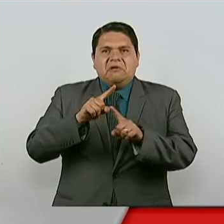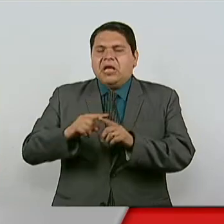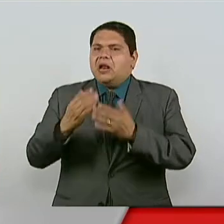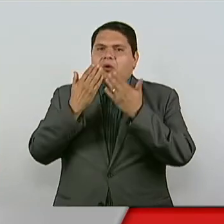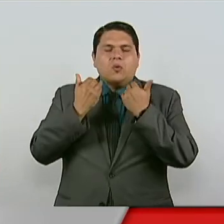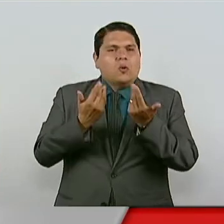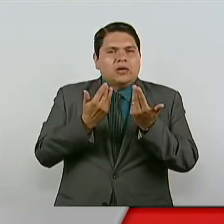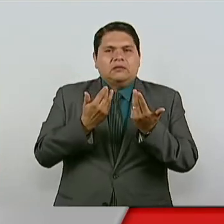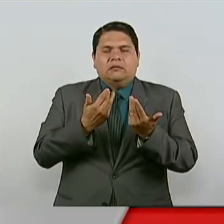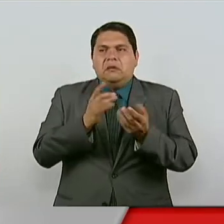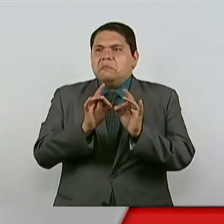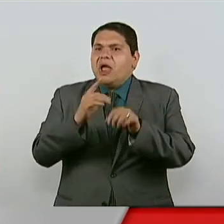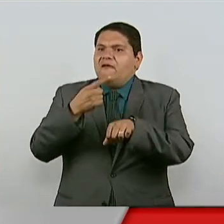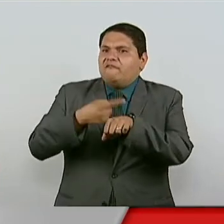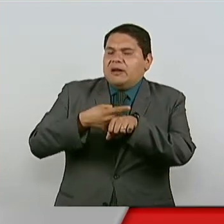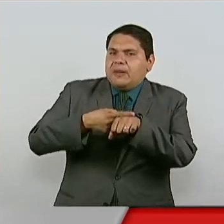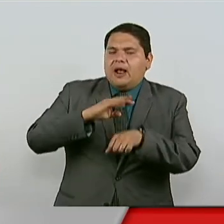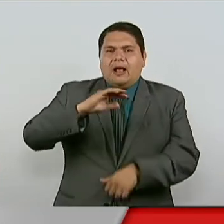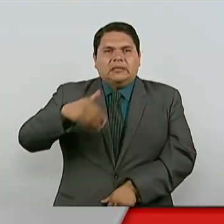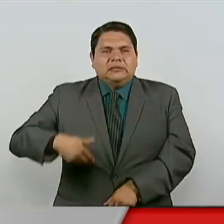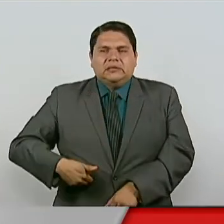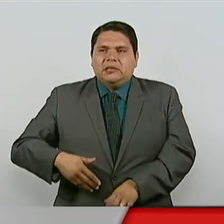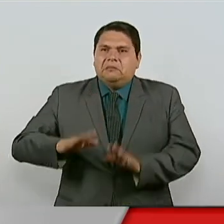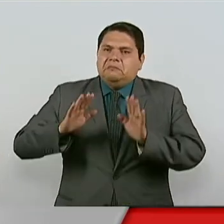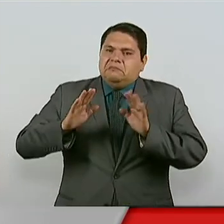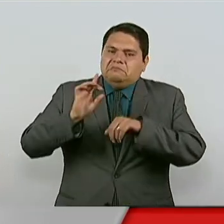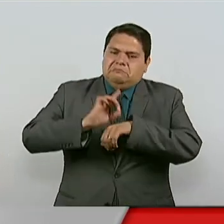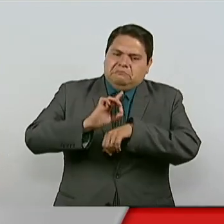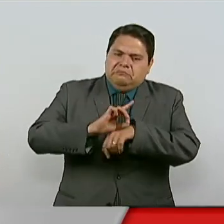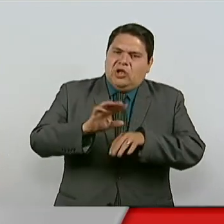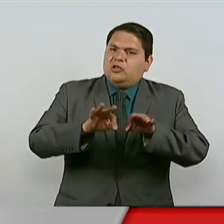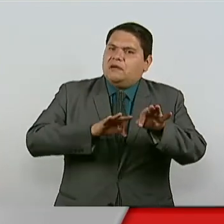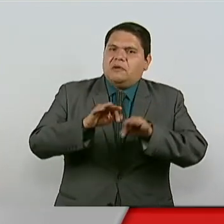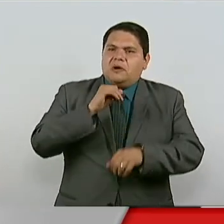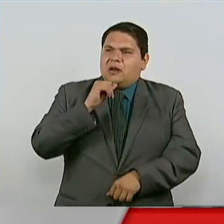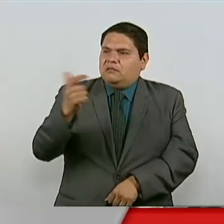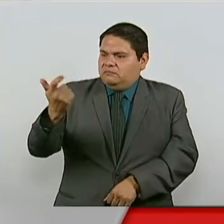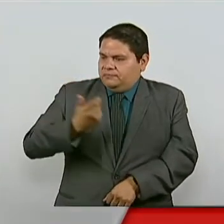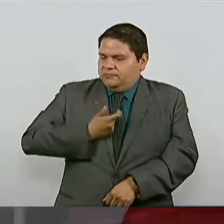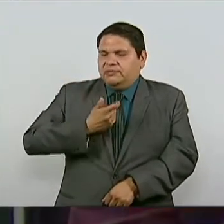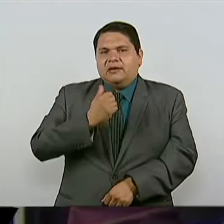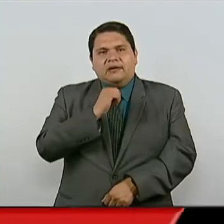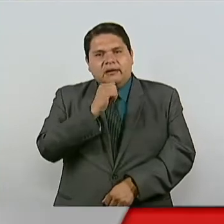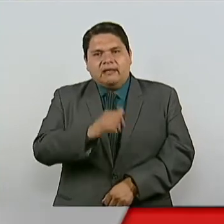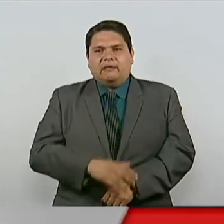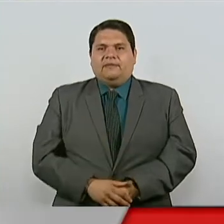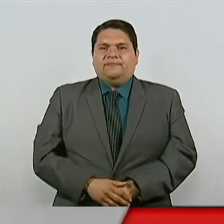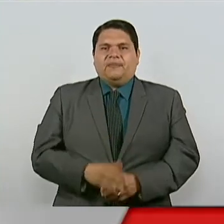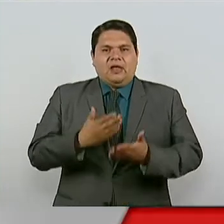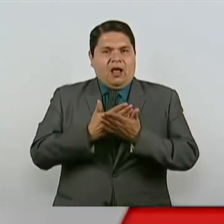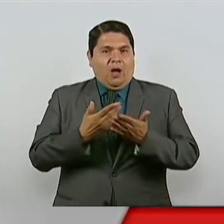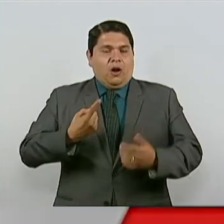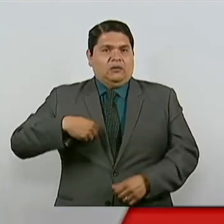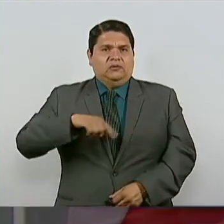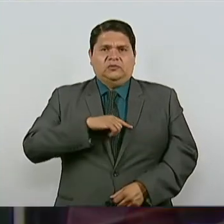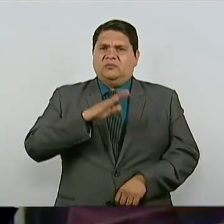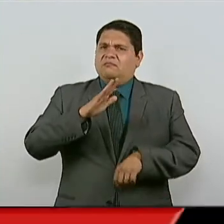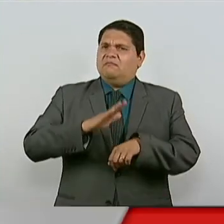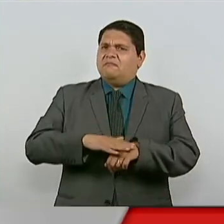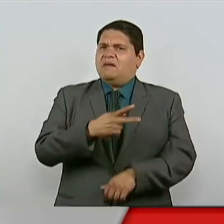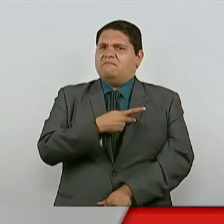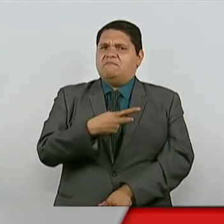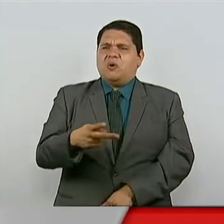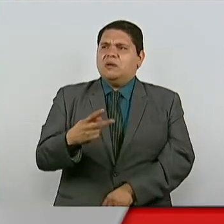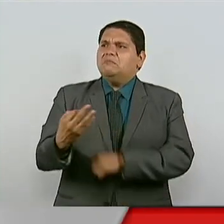Si se enferman, si se accidentan, son días que no trabajan y pierden sustento económico. Estamos en un estado de precariedad total,